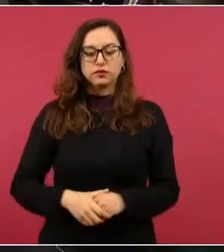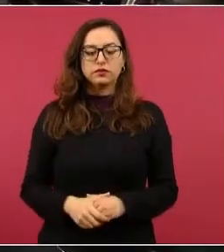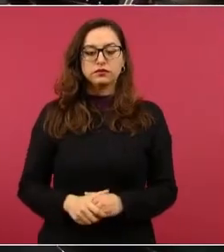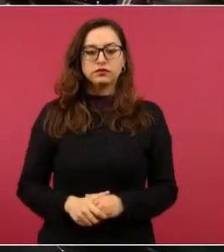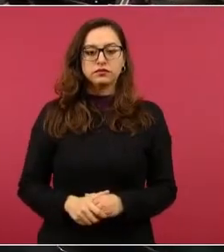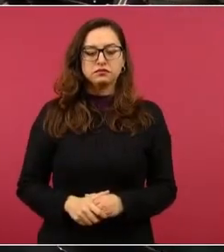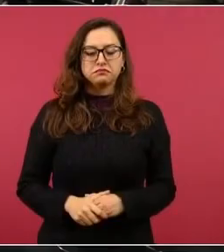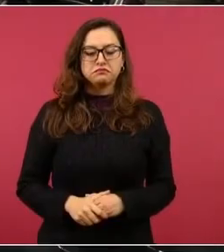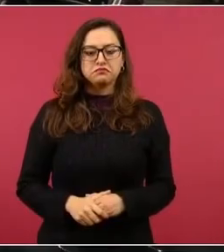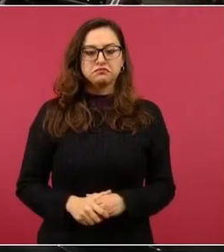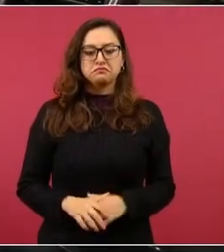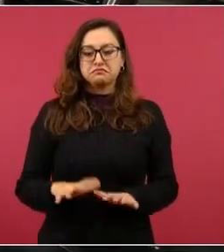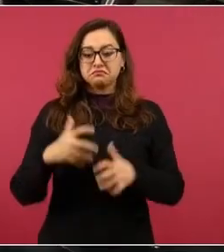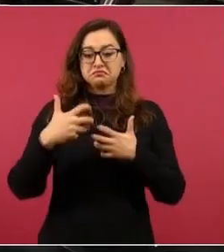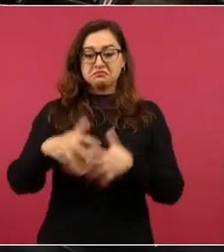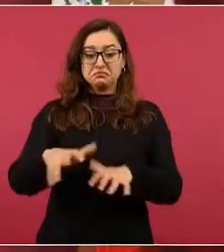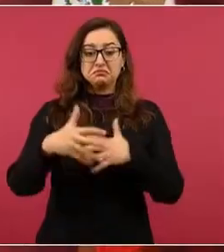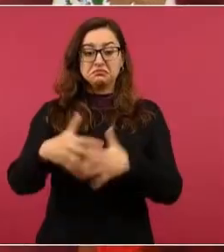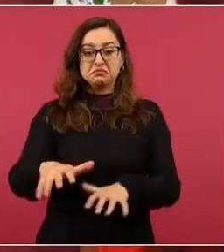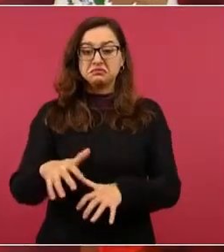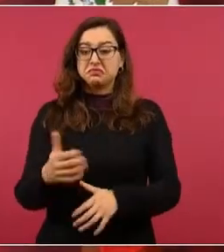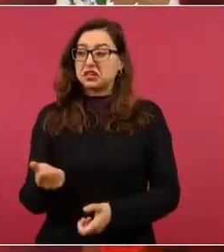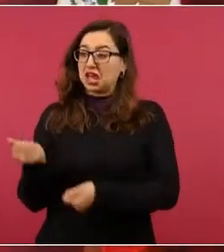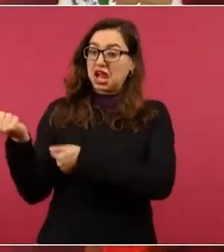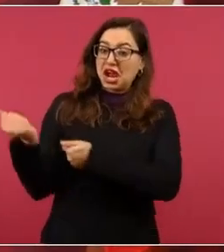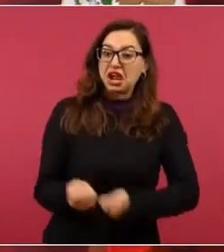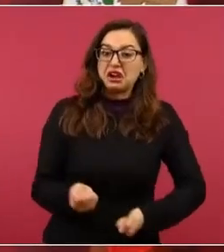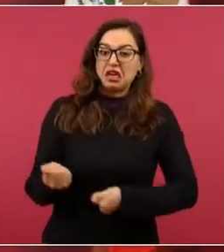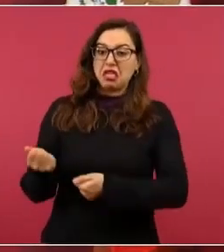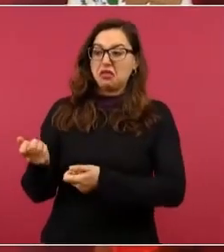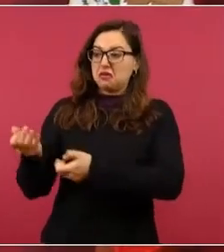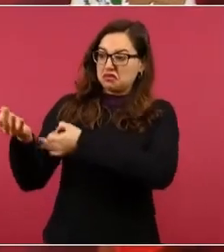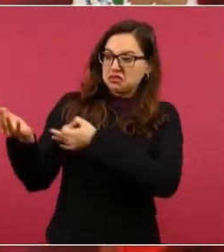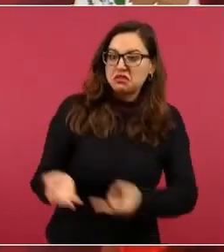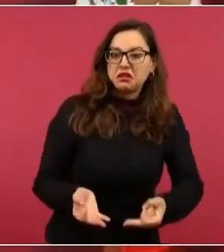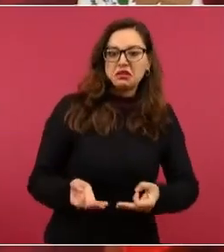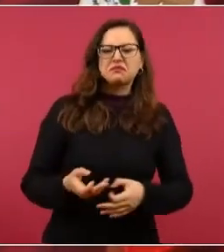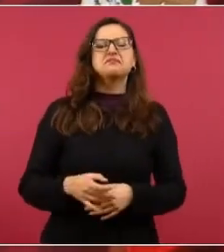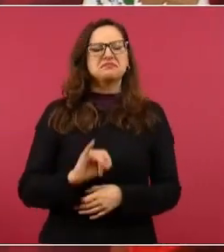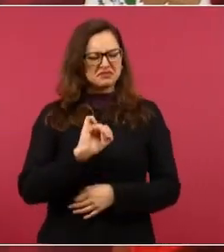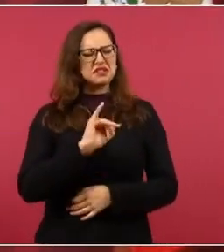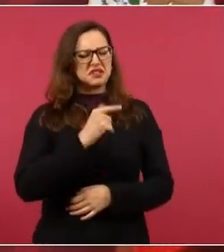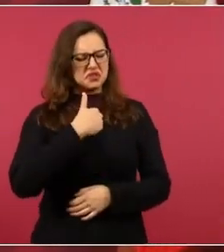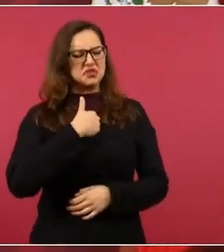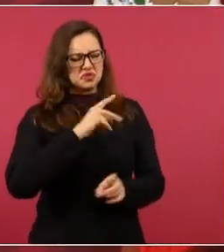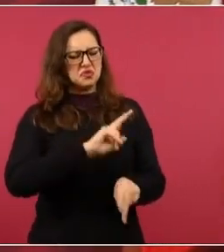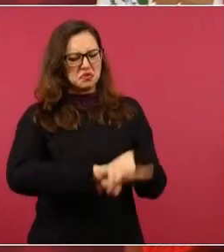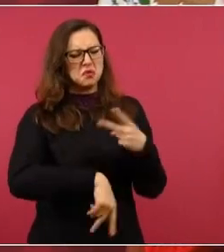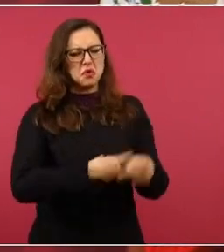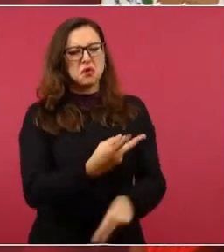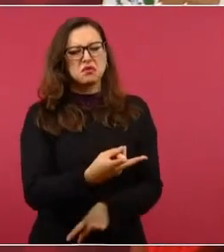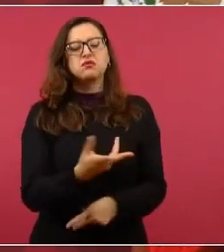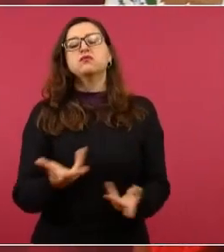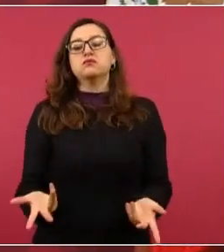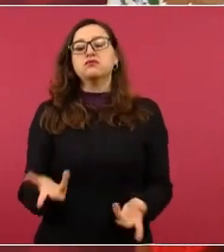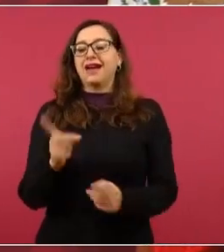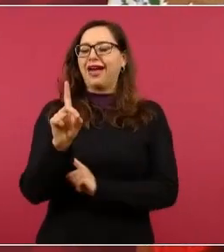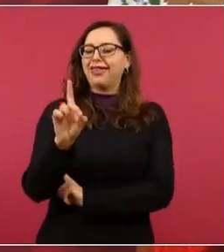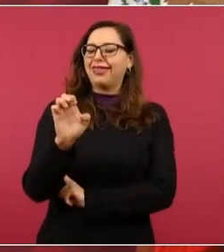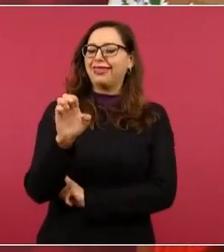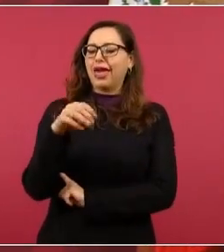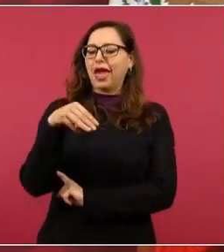Vengo acarreado porque admiro a democracia por la que dio